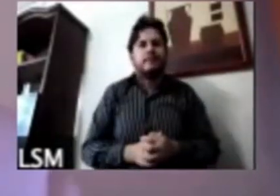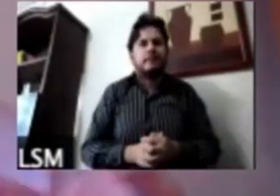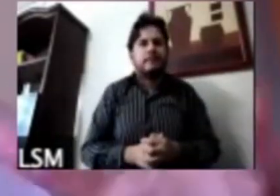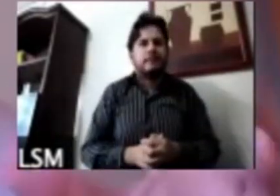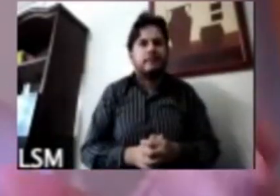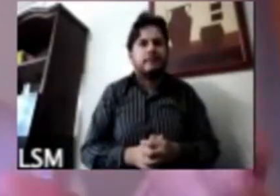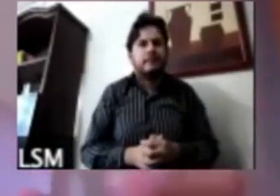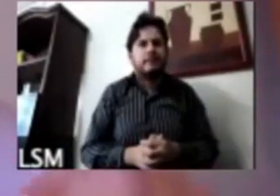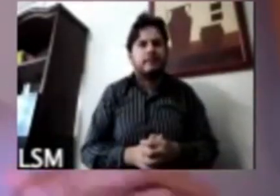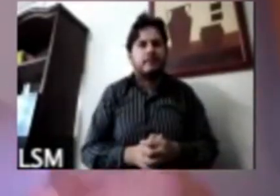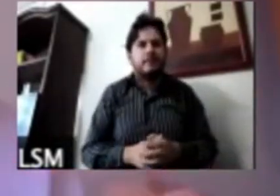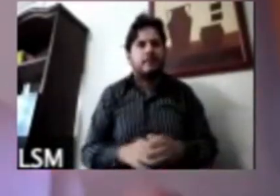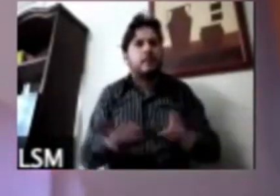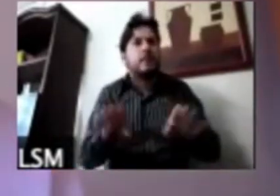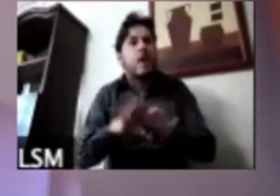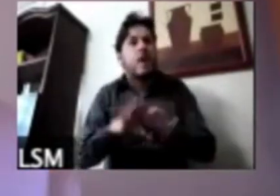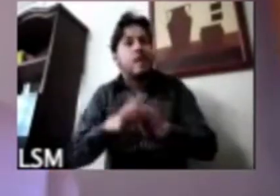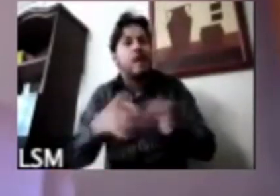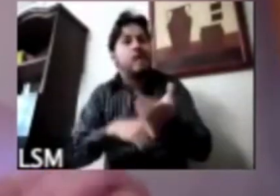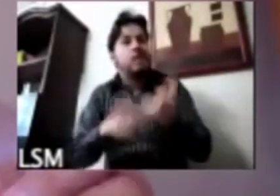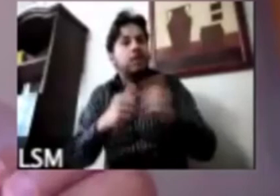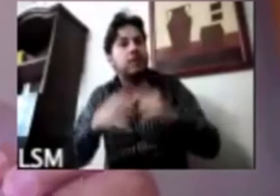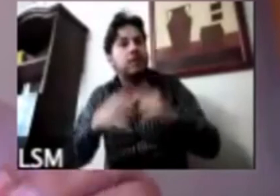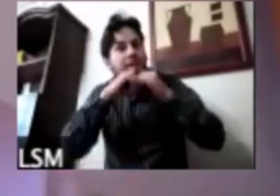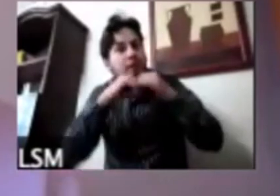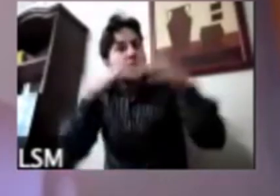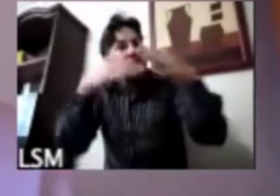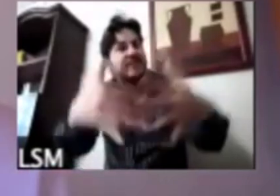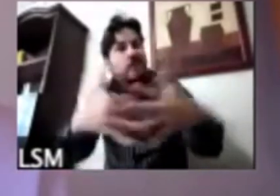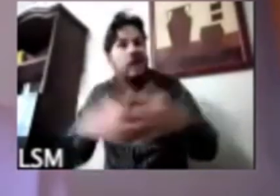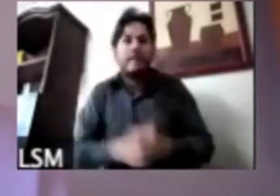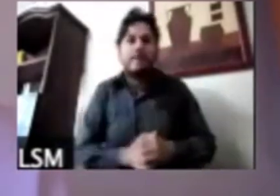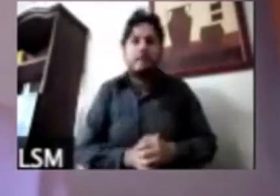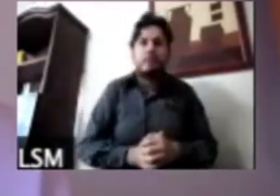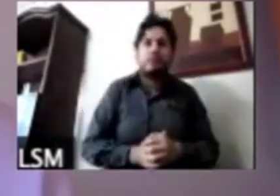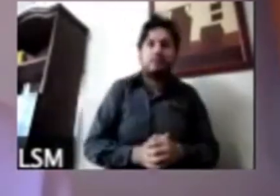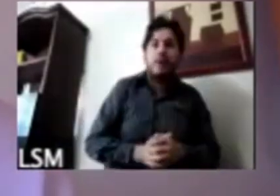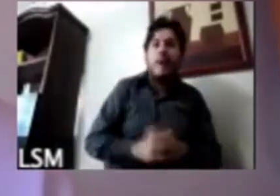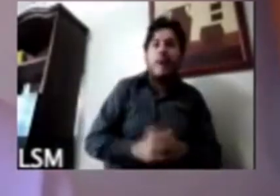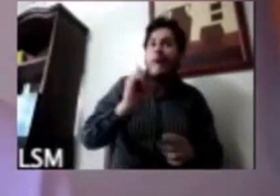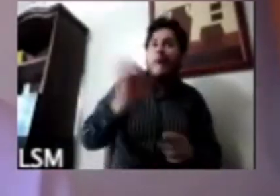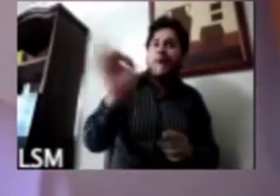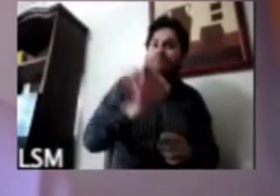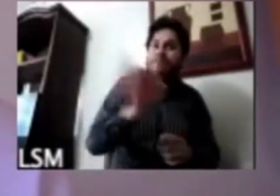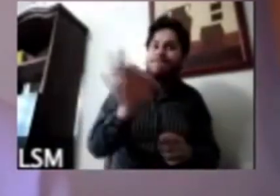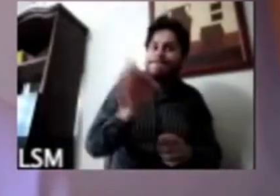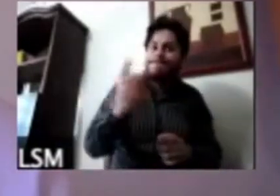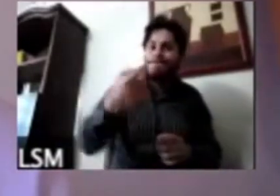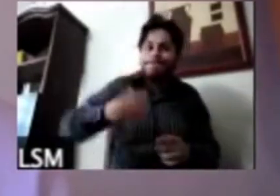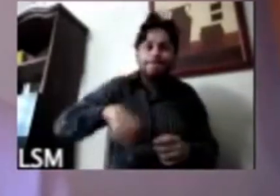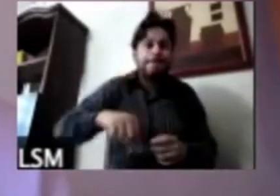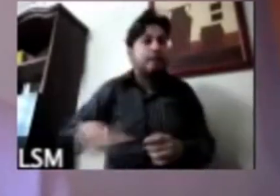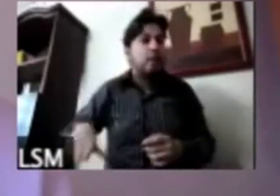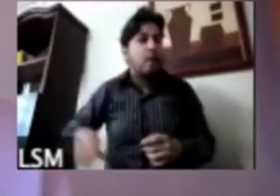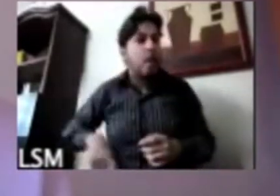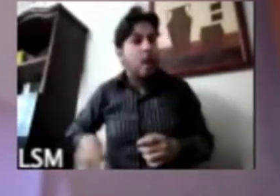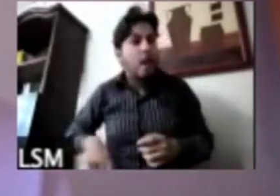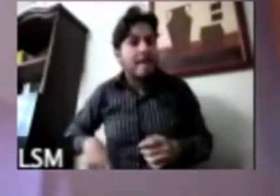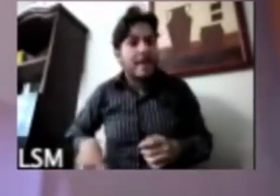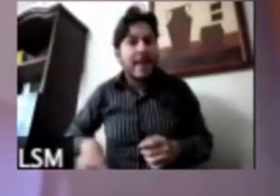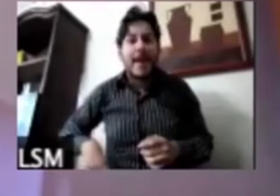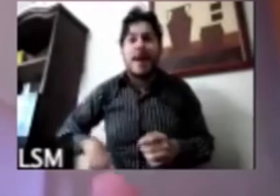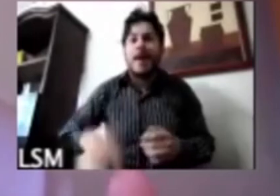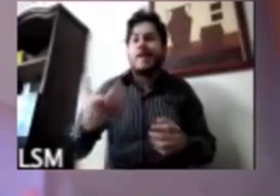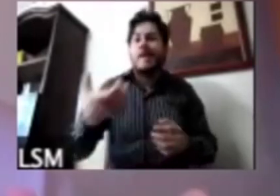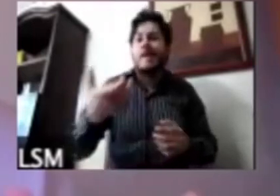momentos de información diarios del gobierno federal sino de los gobiernos estatales y municipales que tienen también